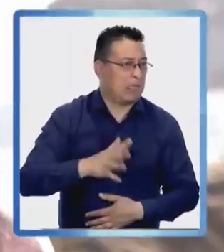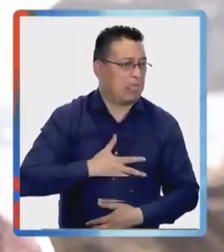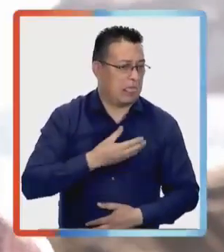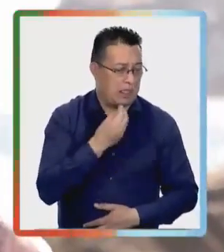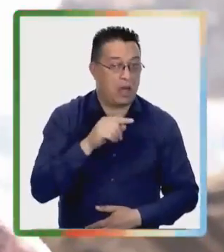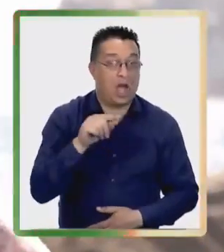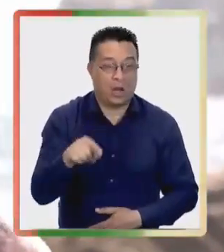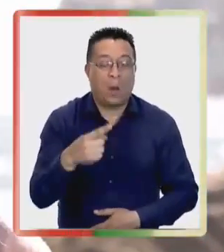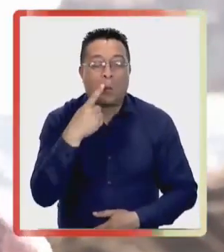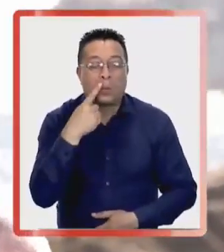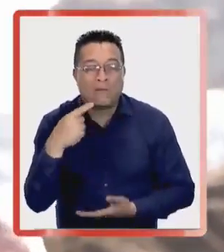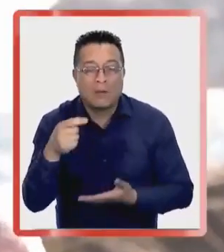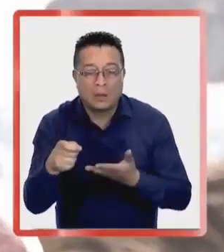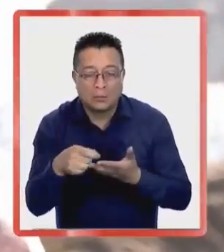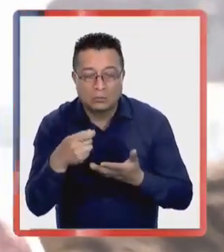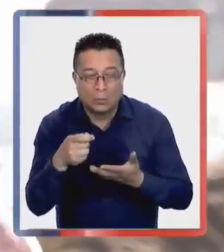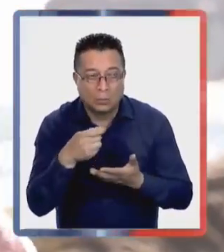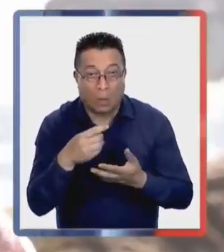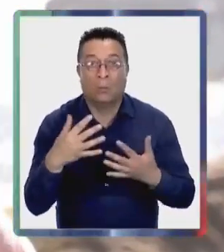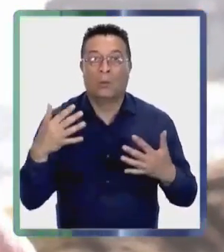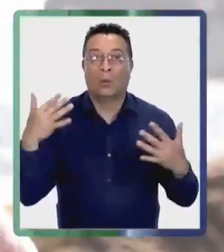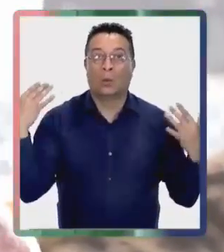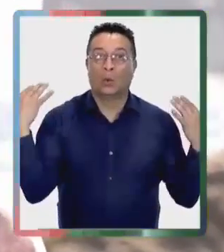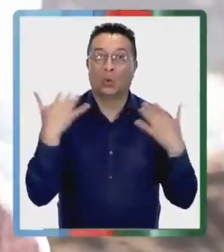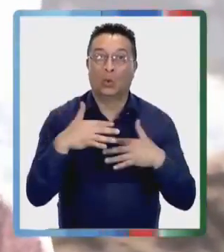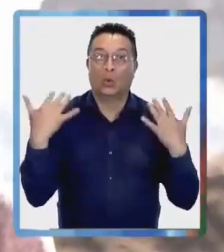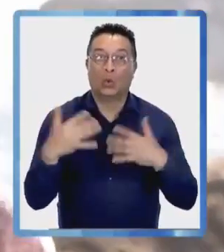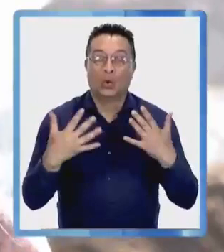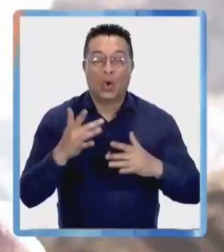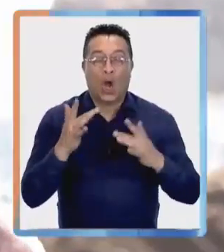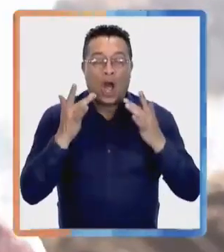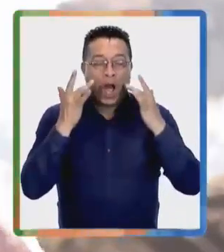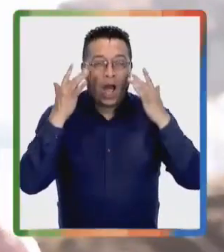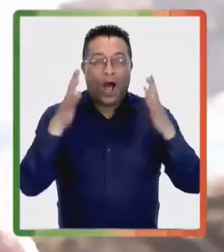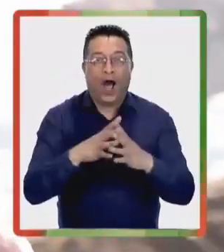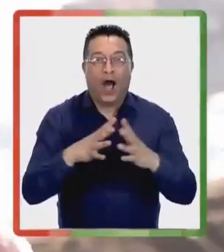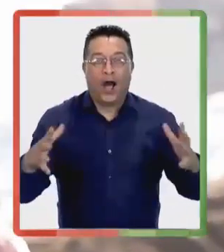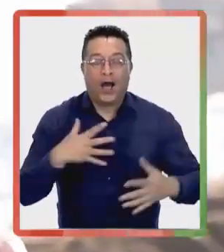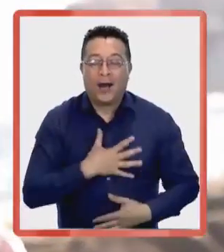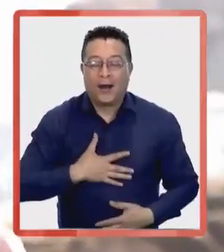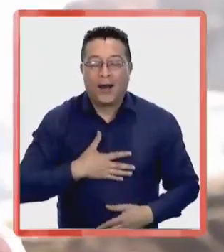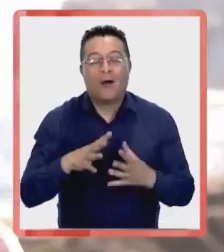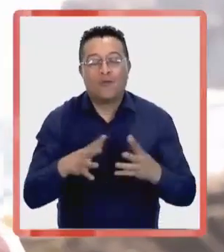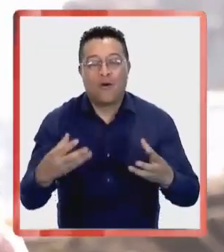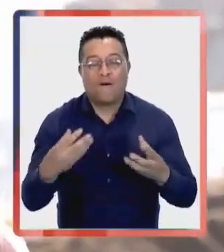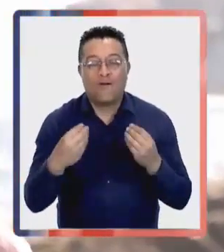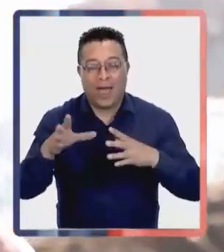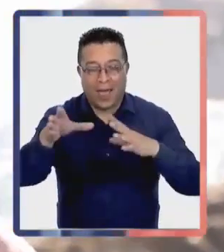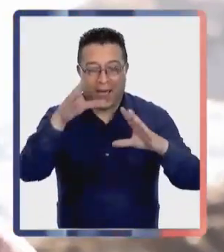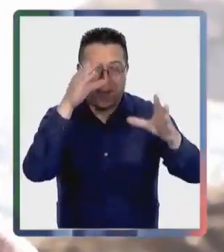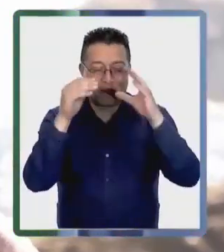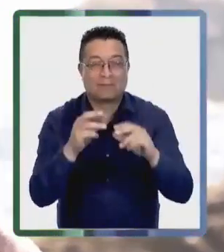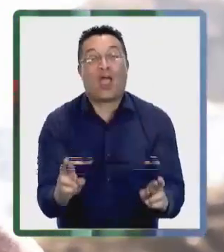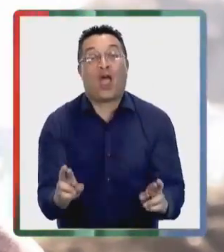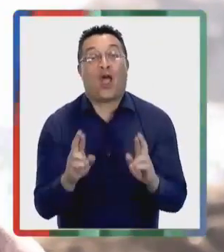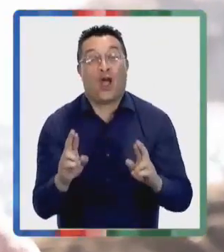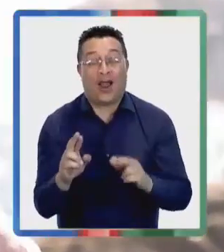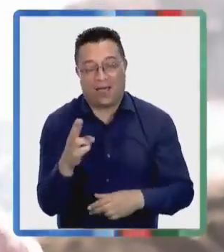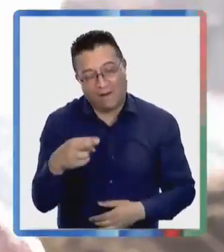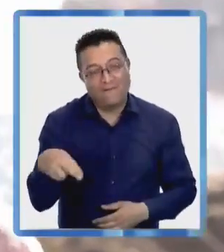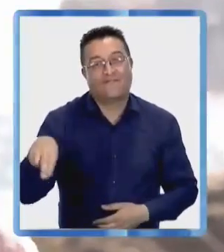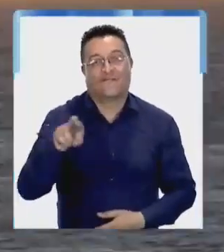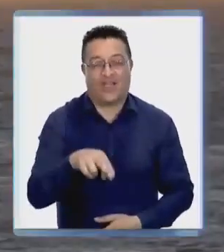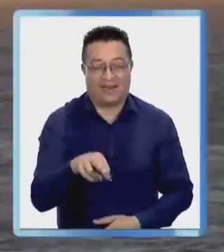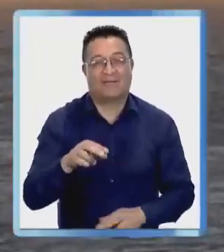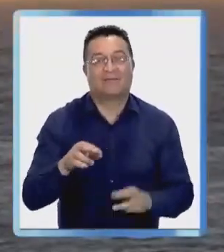Y acá les dimos a probar y pues estaban fascinados, les encantó. Fue una experiencia muy buena que espero volver a